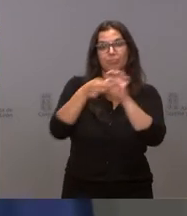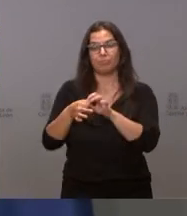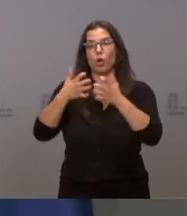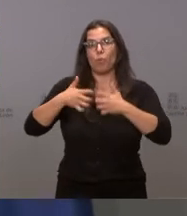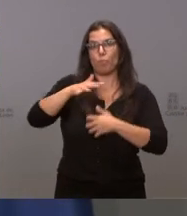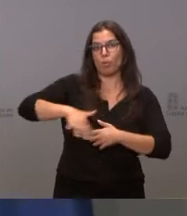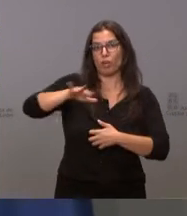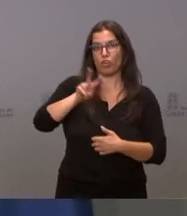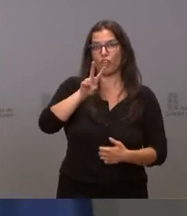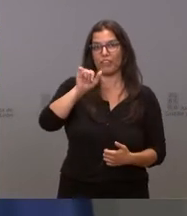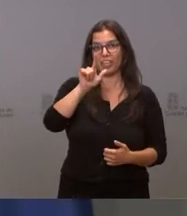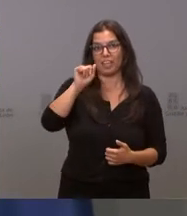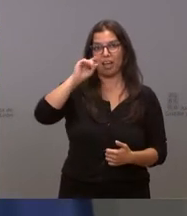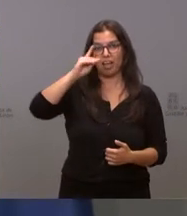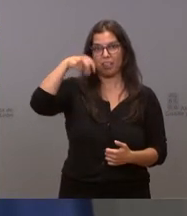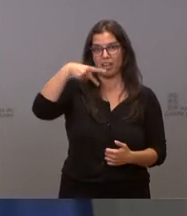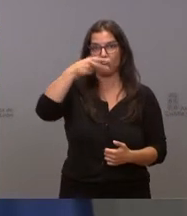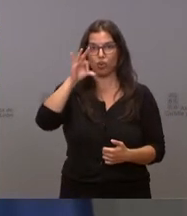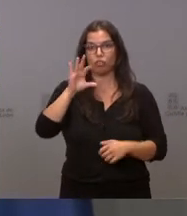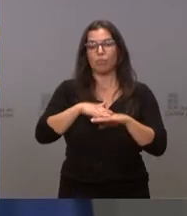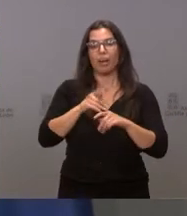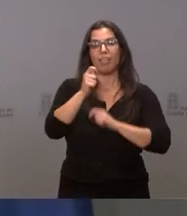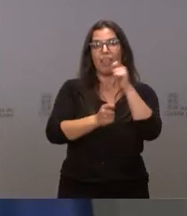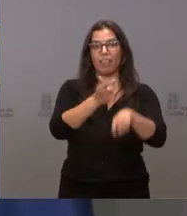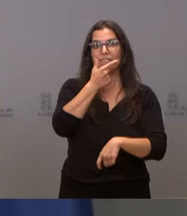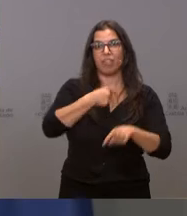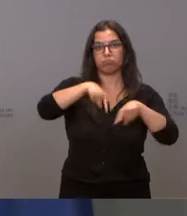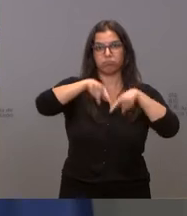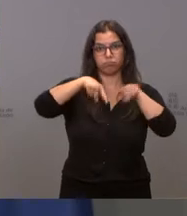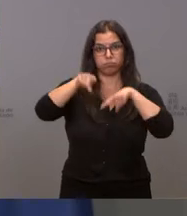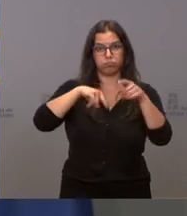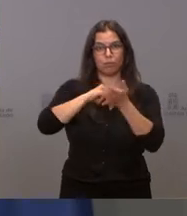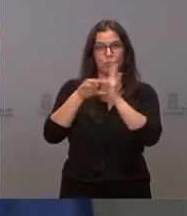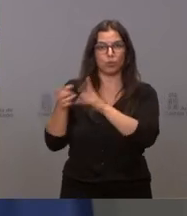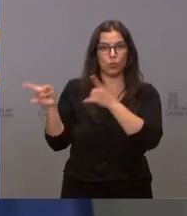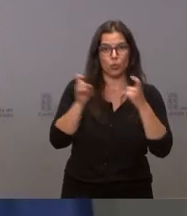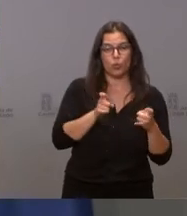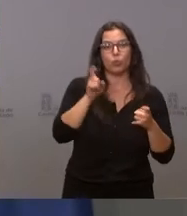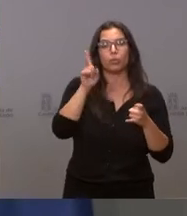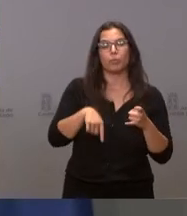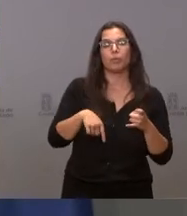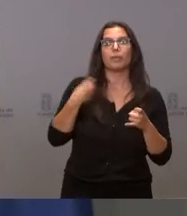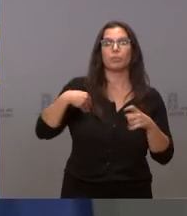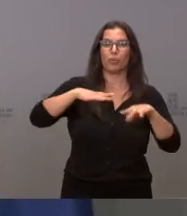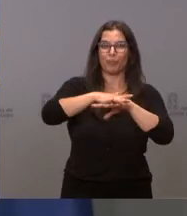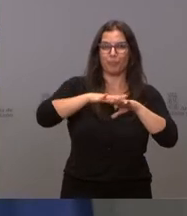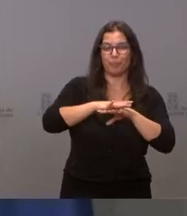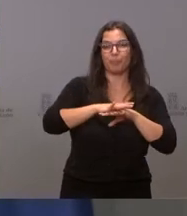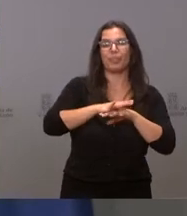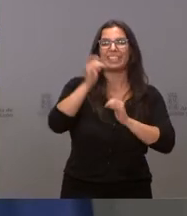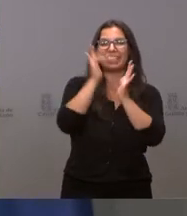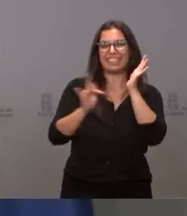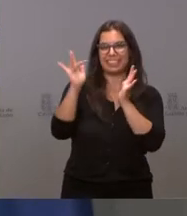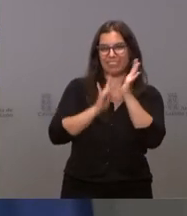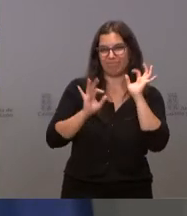y favorecer así naturalmente la consecución del proyecto de Network Steel, grupo industrial del